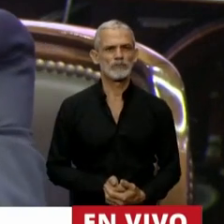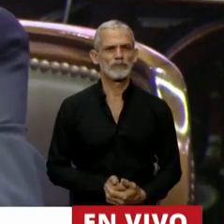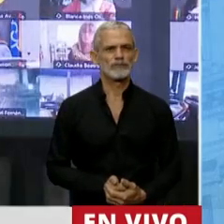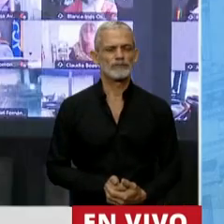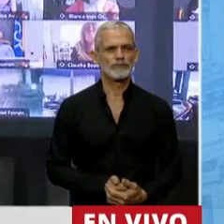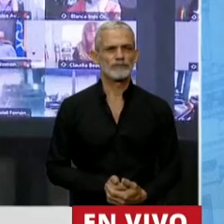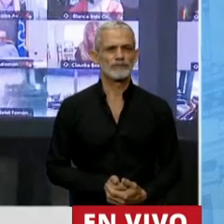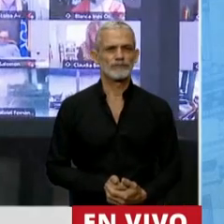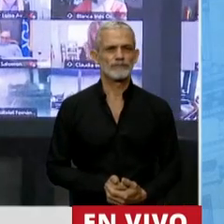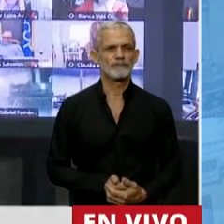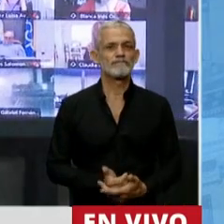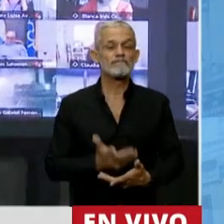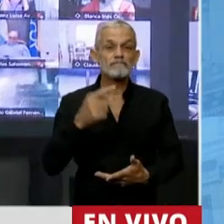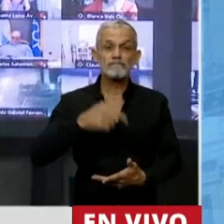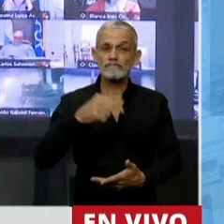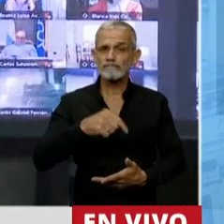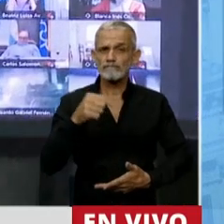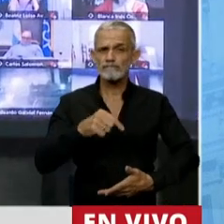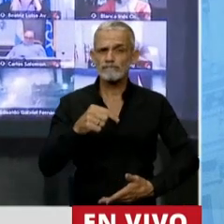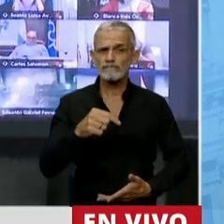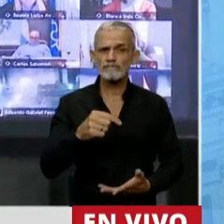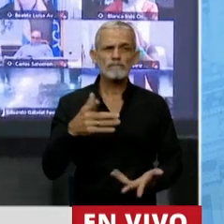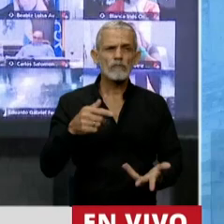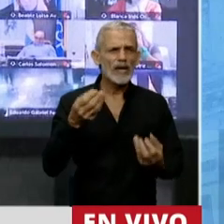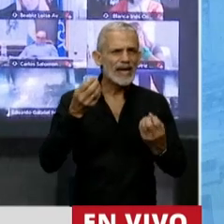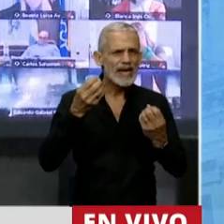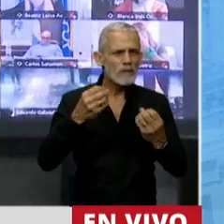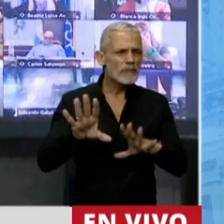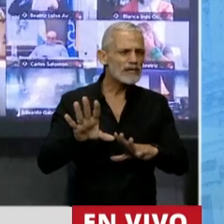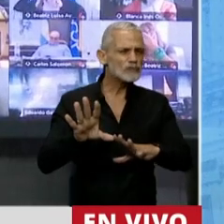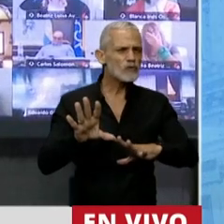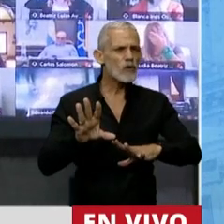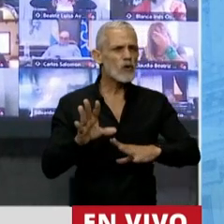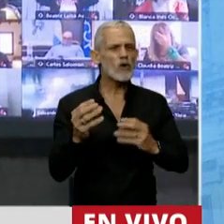Presidente, voy a arrancar, por supuesto,